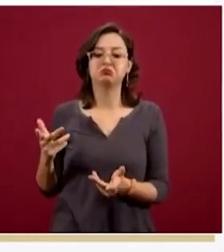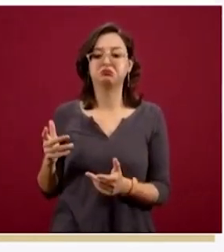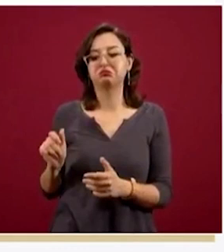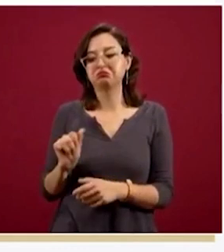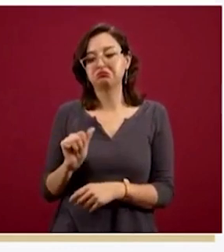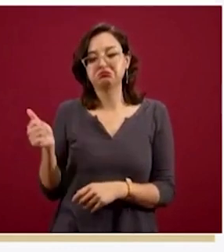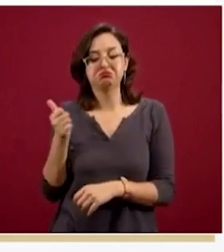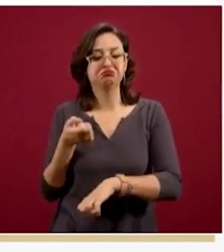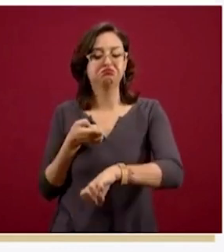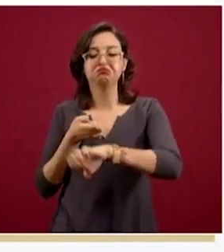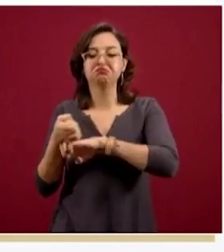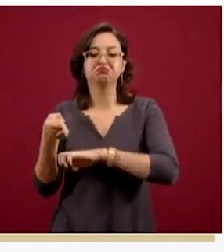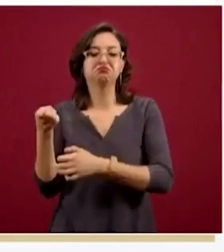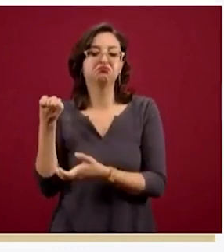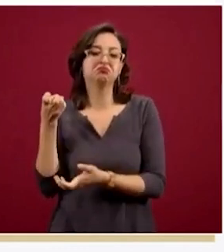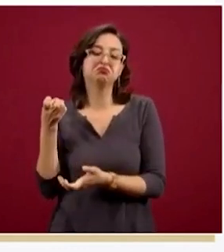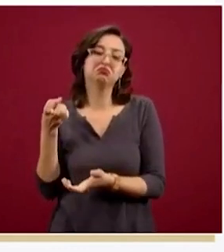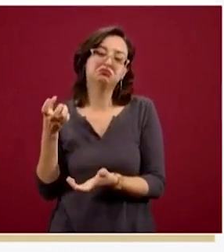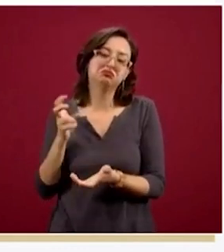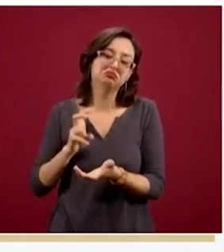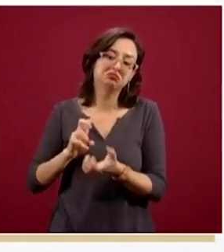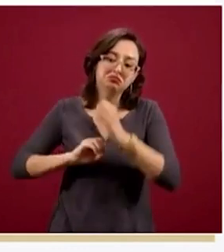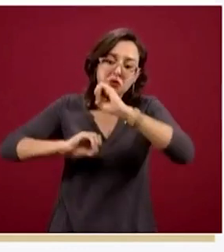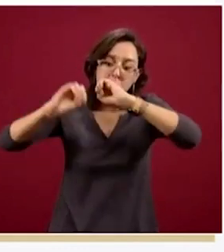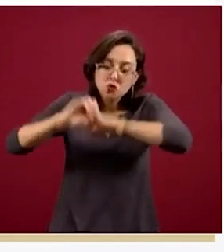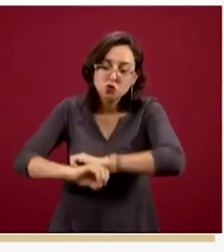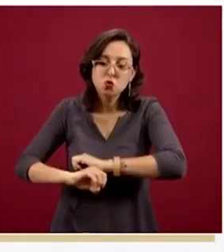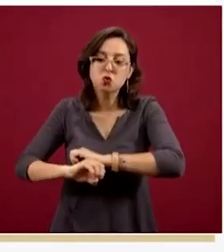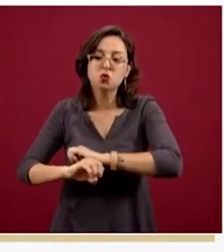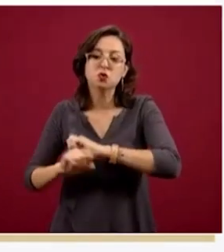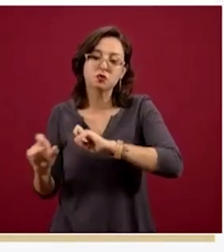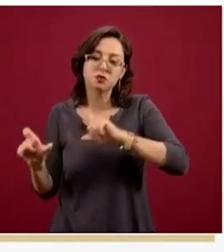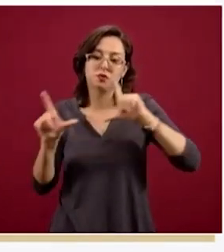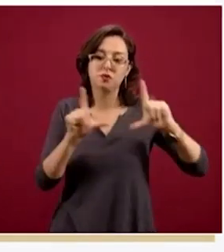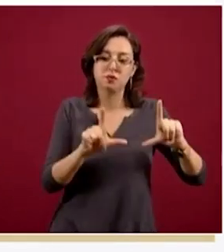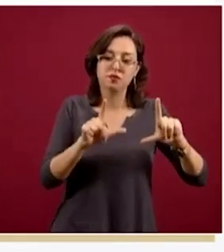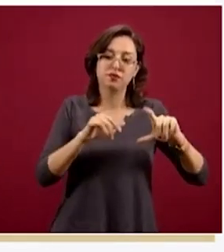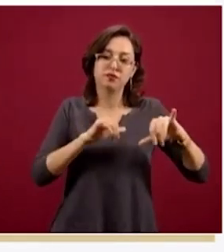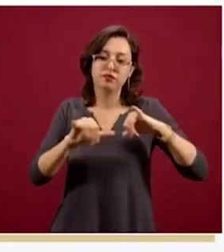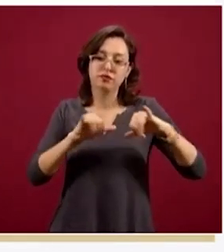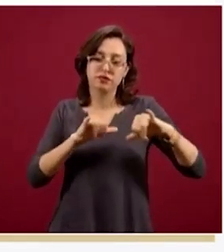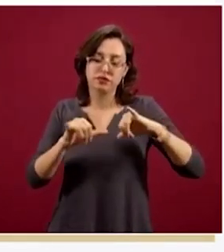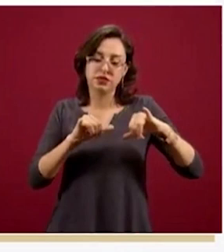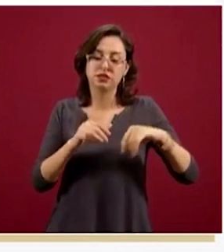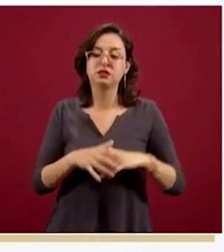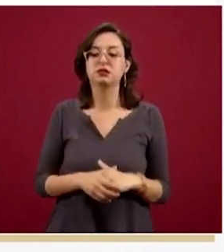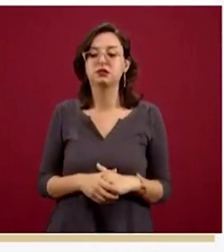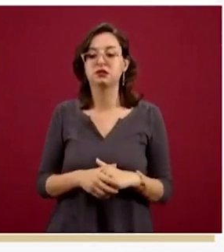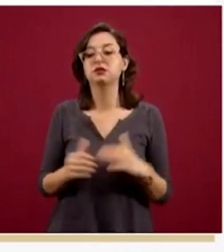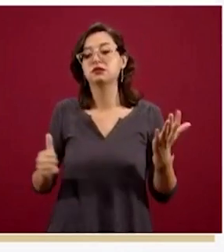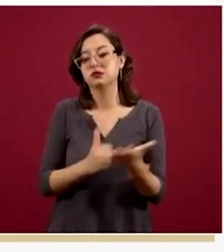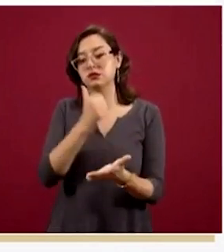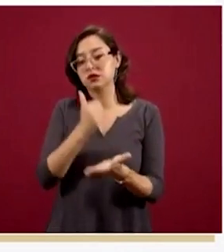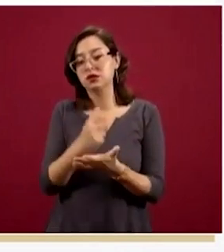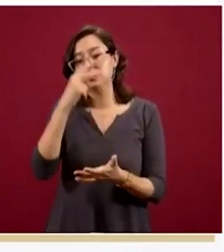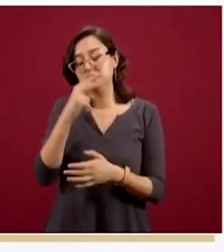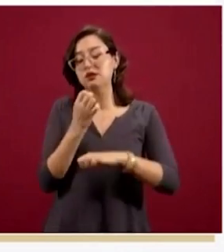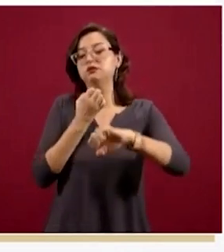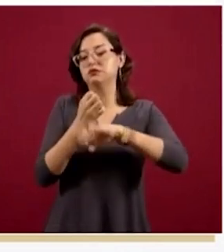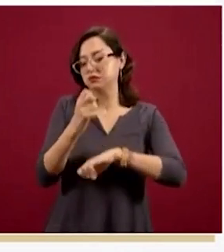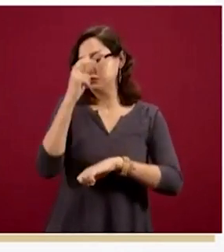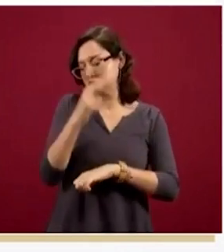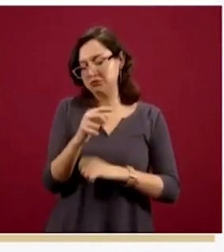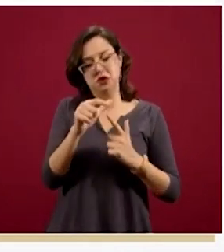estos otros estados que aparecían en colores más oscuros en la diapositiva previa. Ciudad de México, Estado de México,